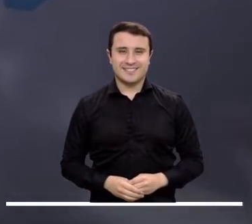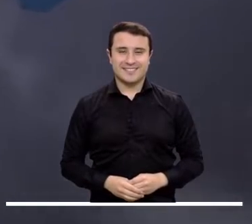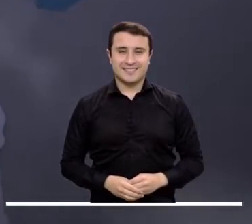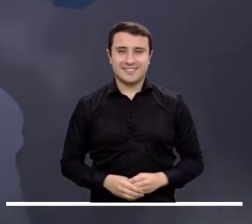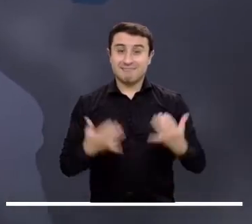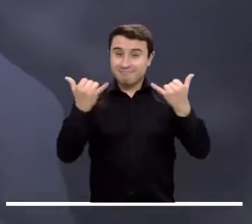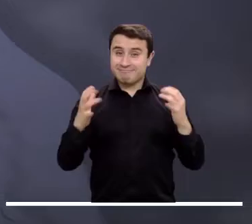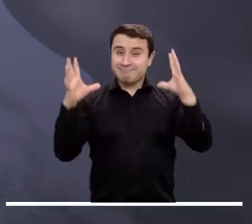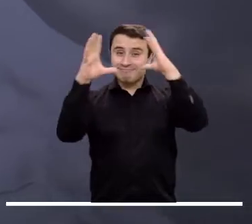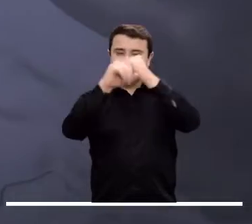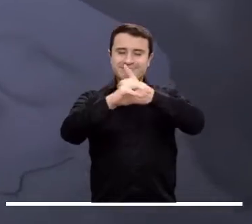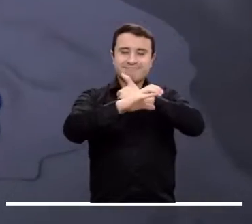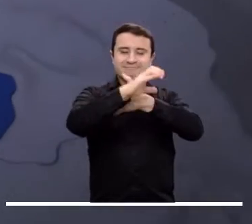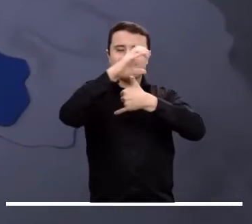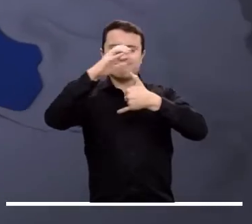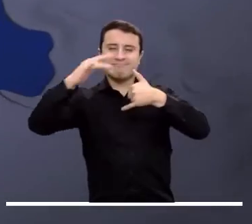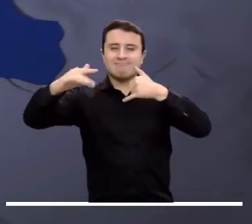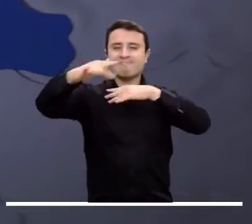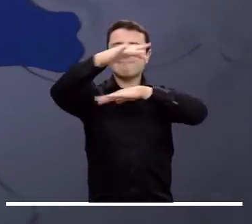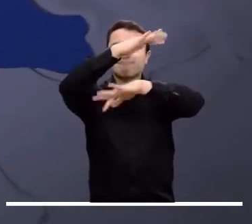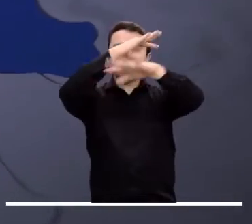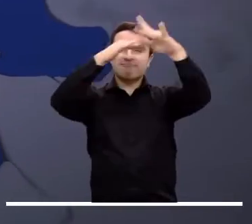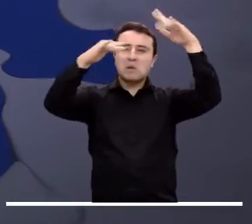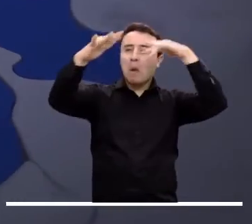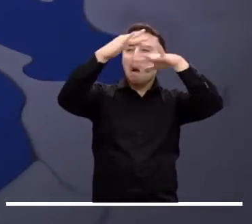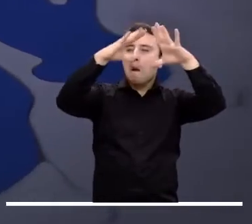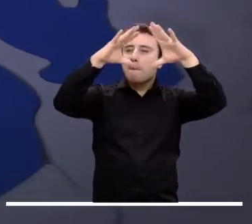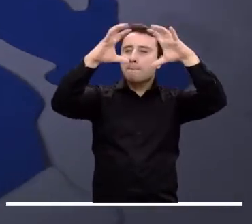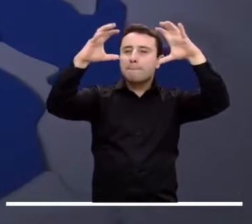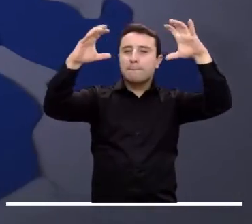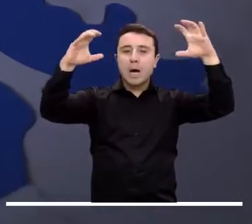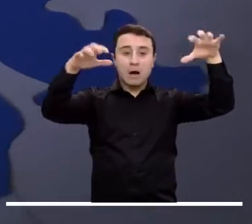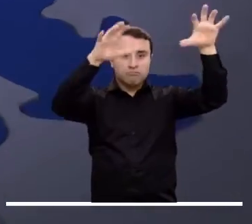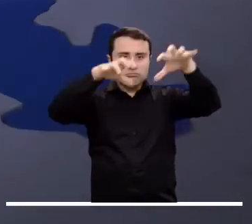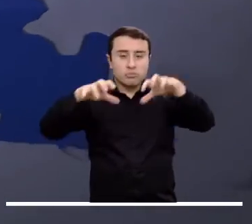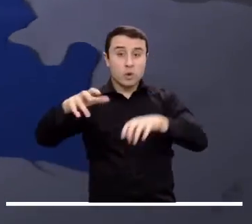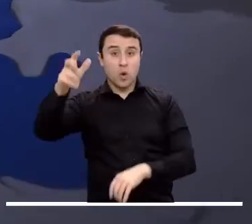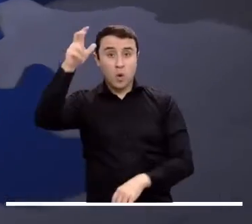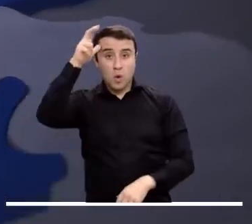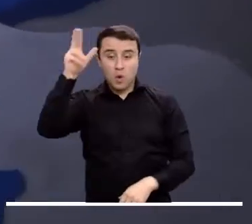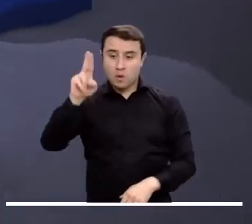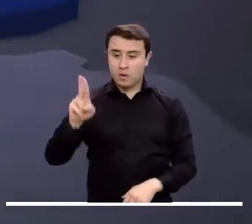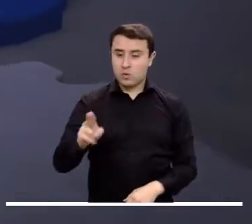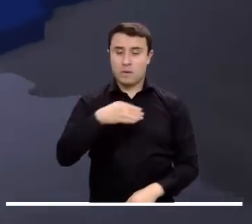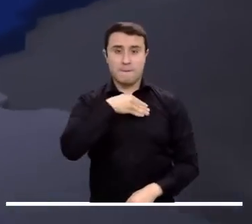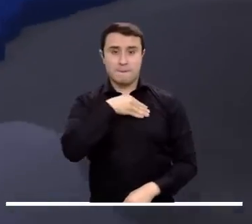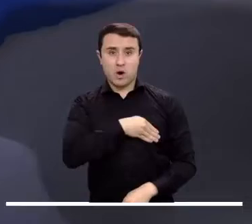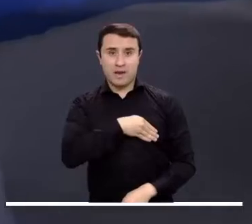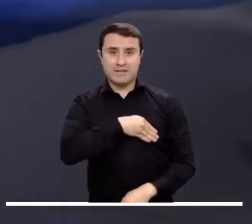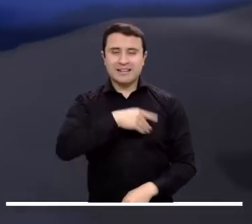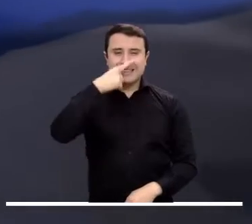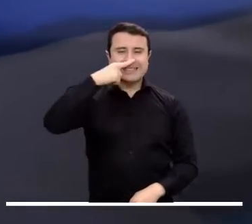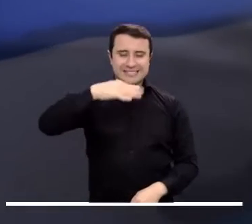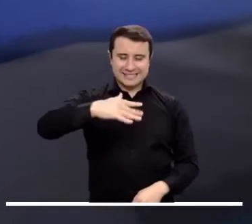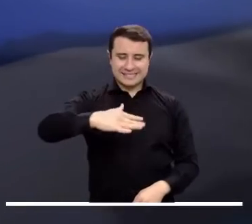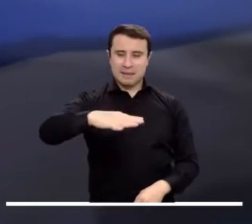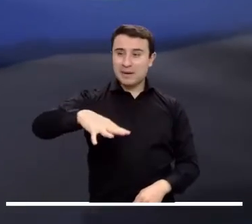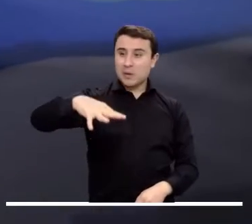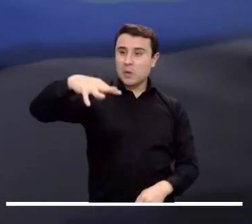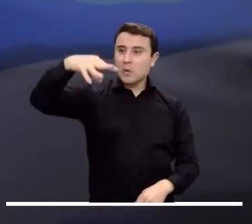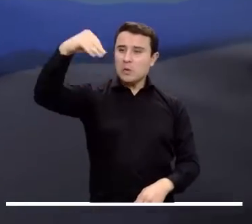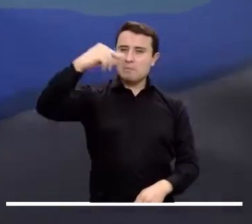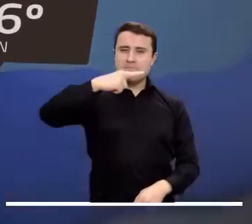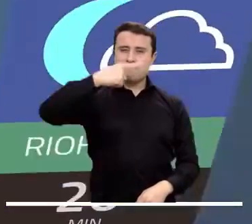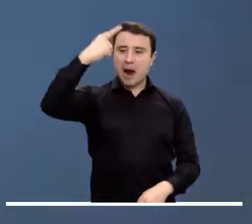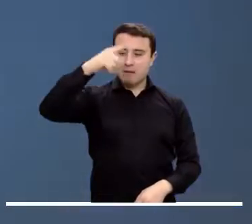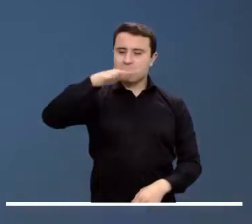Esta noche en el Caribe colombiano tendremos un cielo nublado con algunas lluvias en Córdoba, Sucre, Bolívar y la Sierra Nevada de Santa Marta.